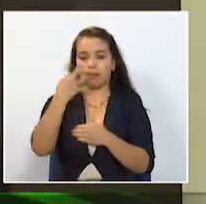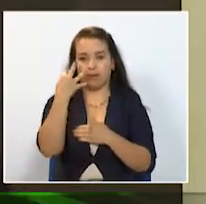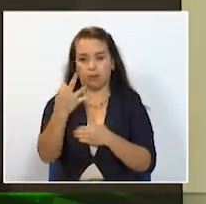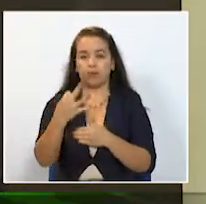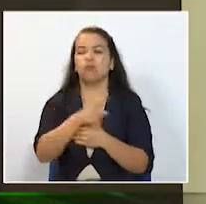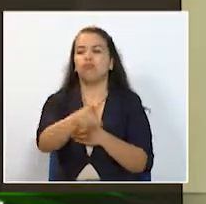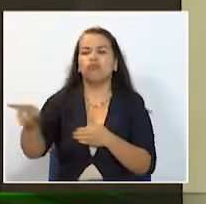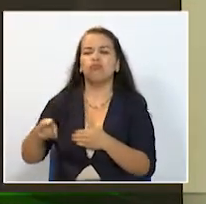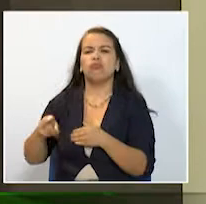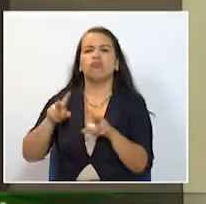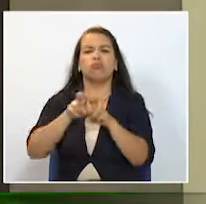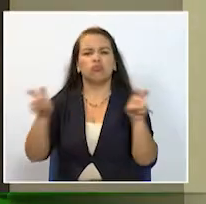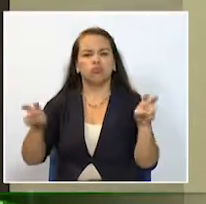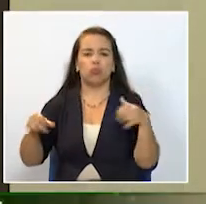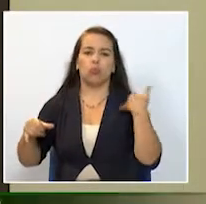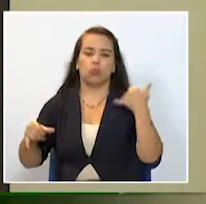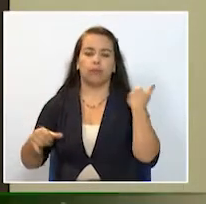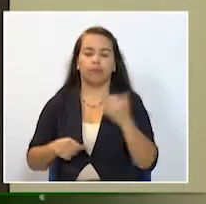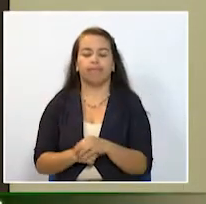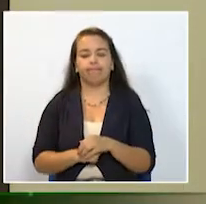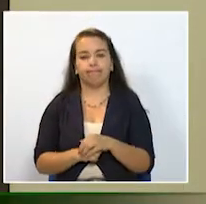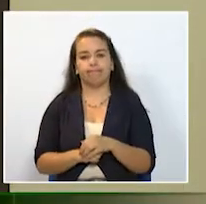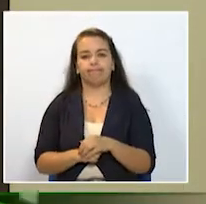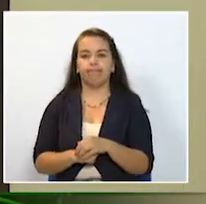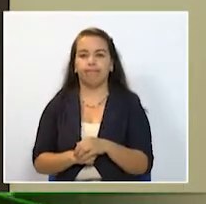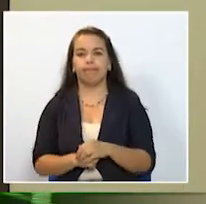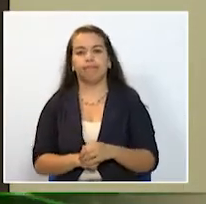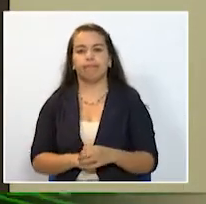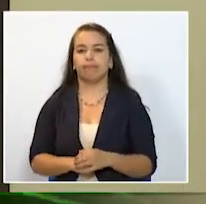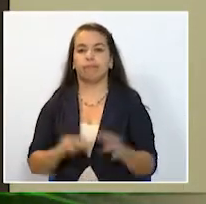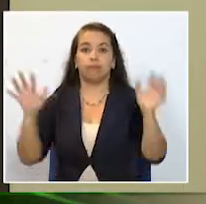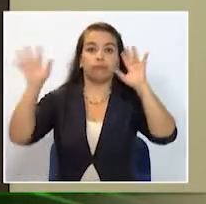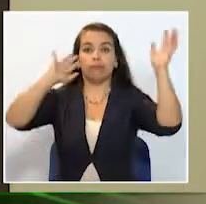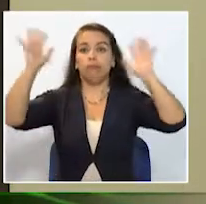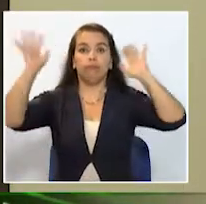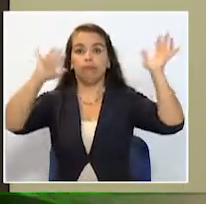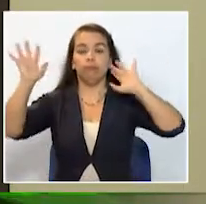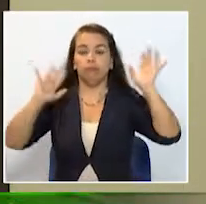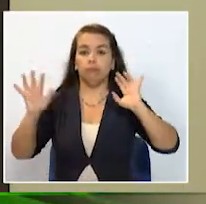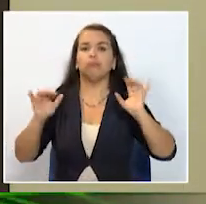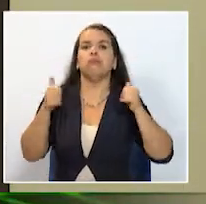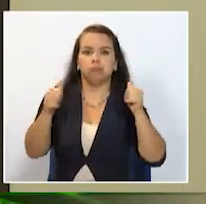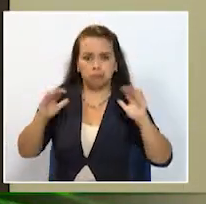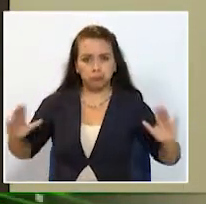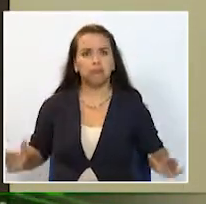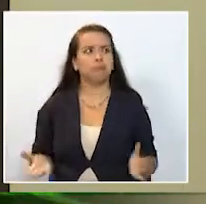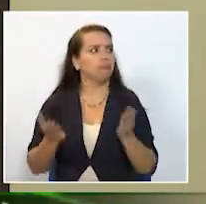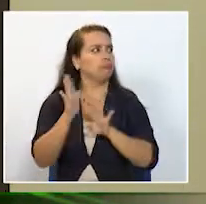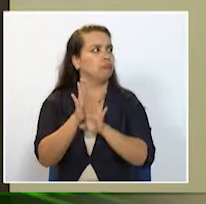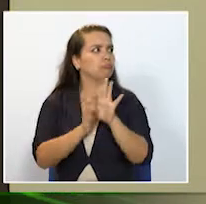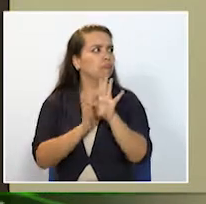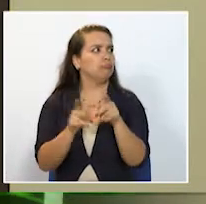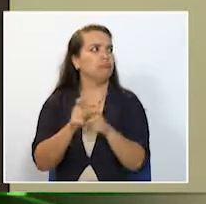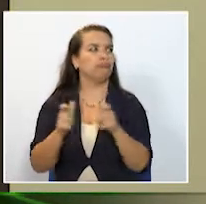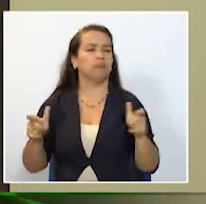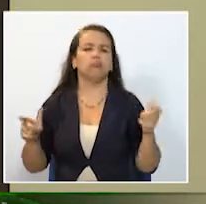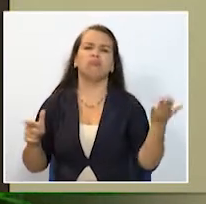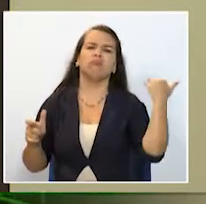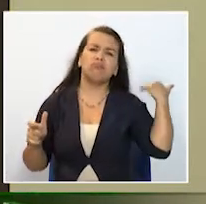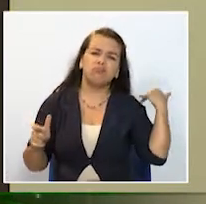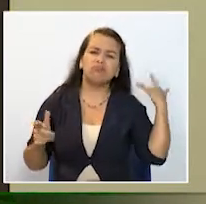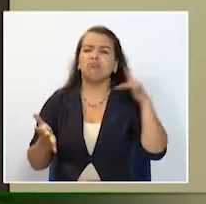equipos de la categoría juvenil Bueno que el balonmano a nivel nacional ha crecido bastante porque casi siempre íbamos los mismos